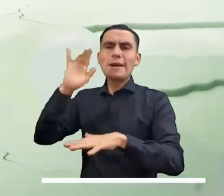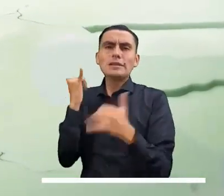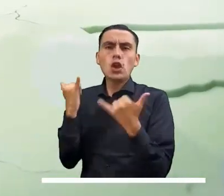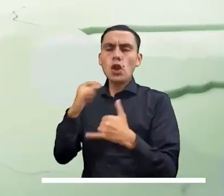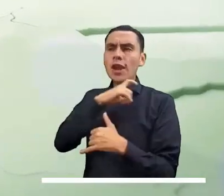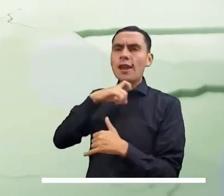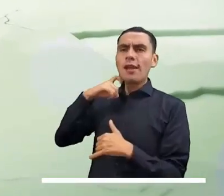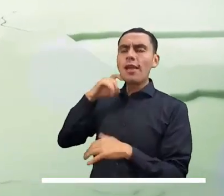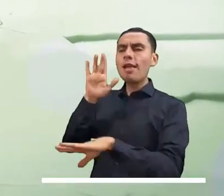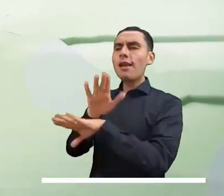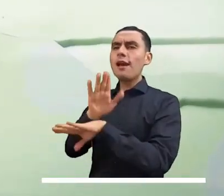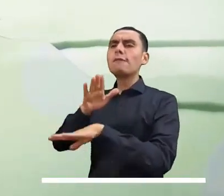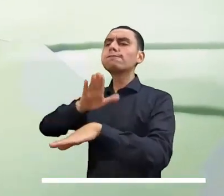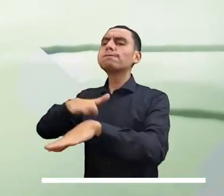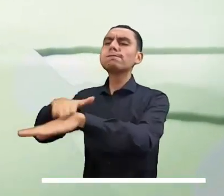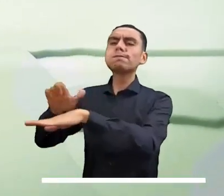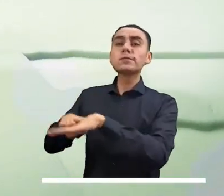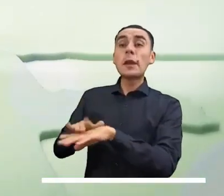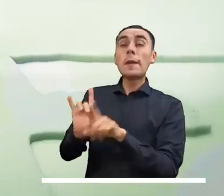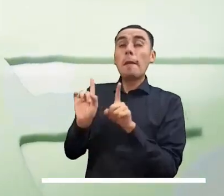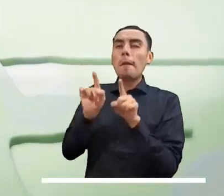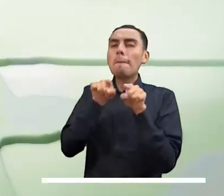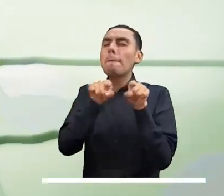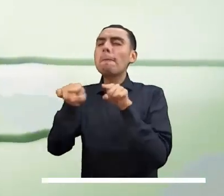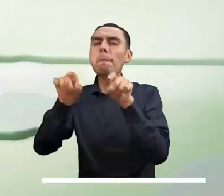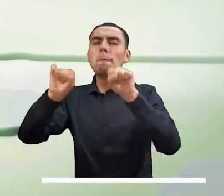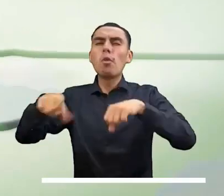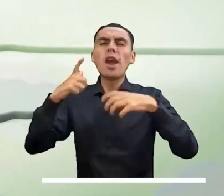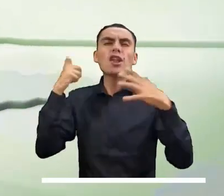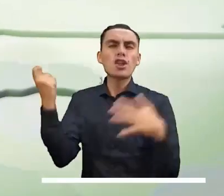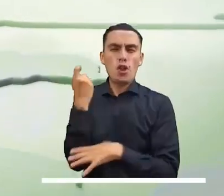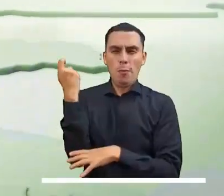Bichada, sur de Meta y occidente de Casanare y Arauca.